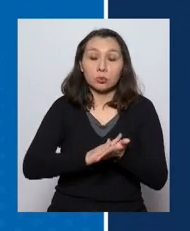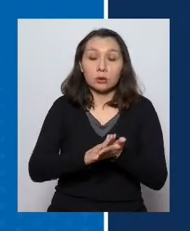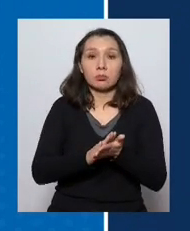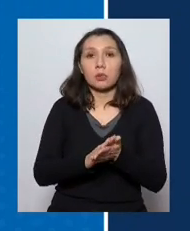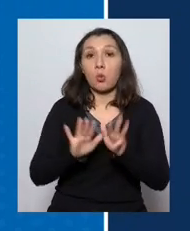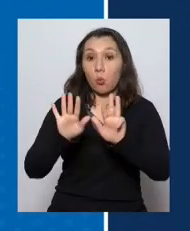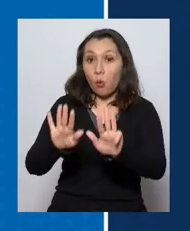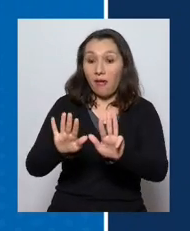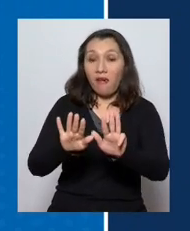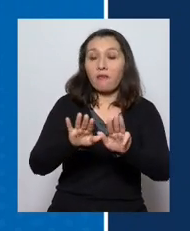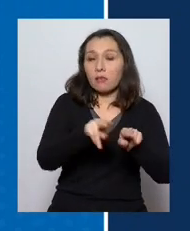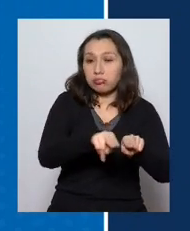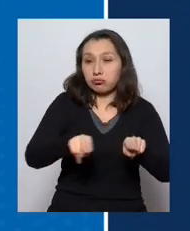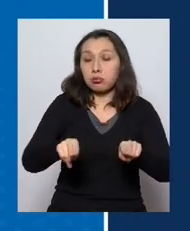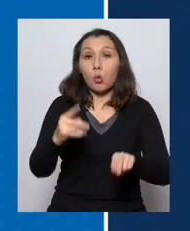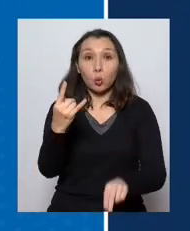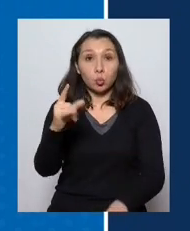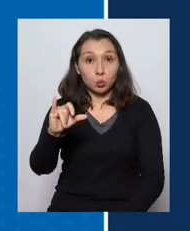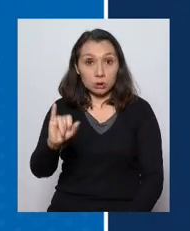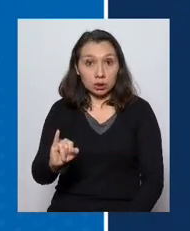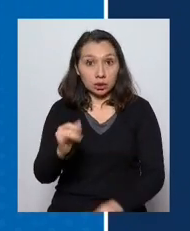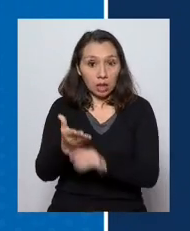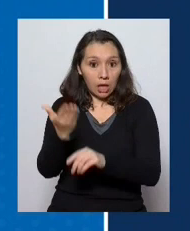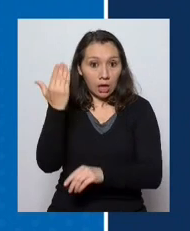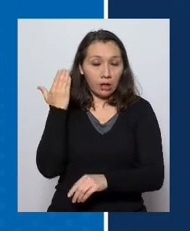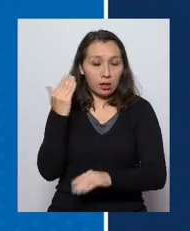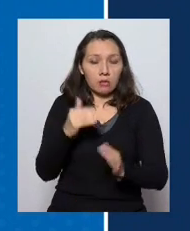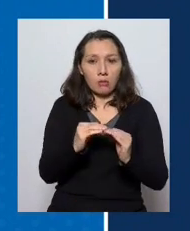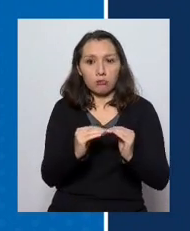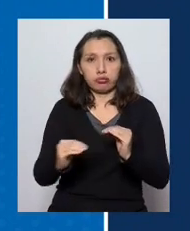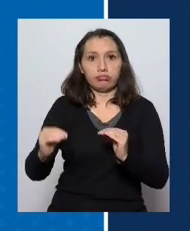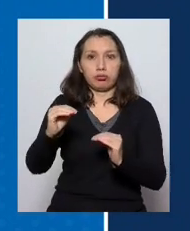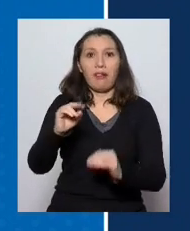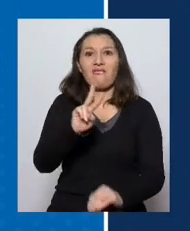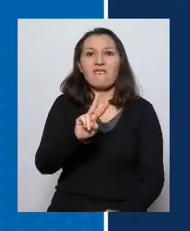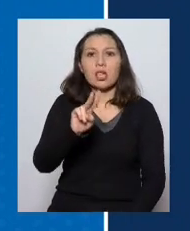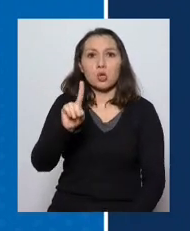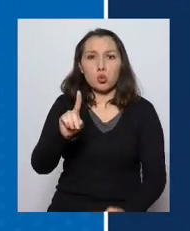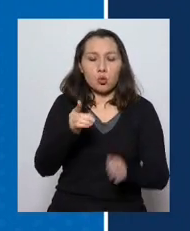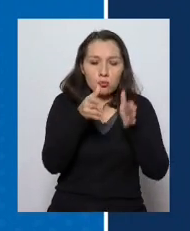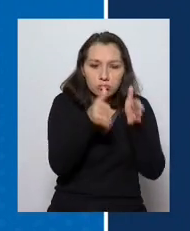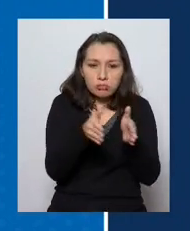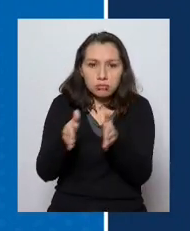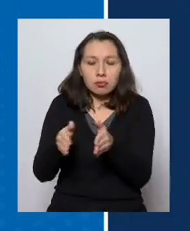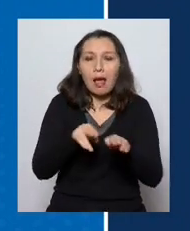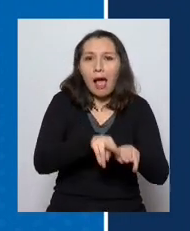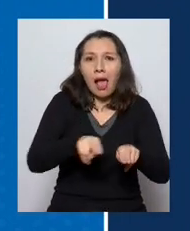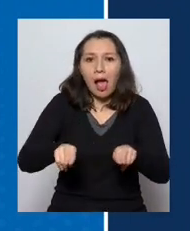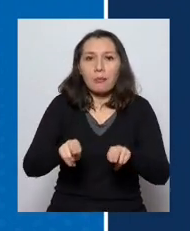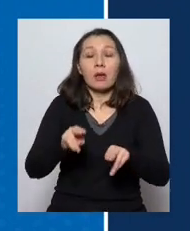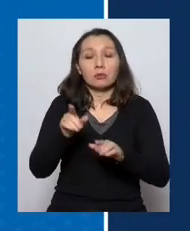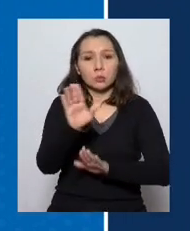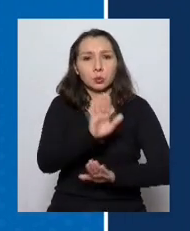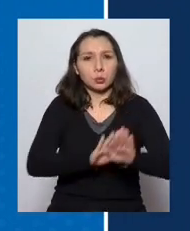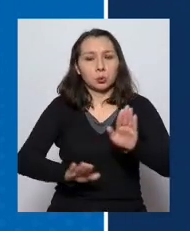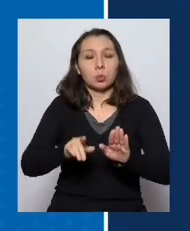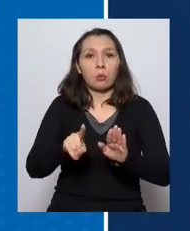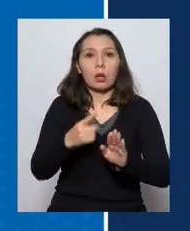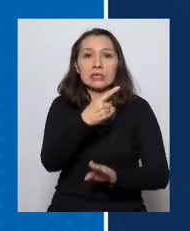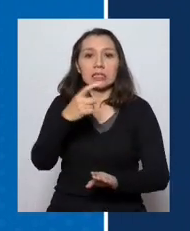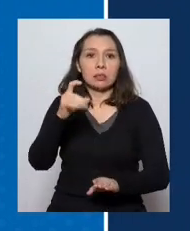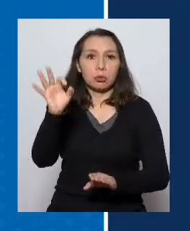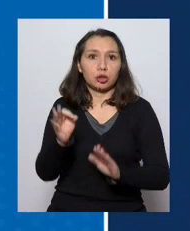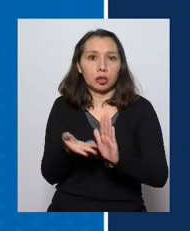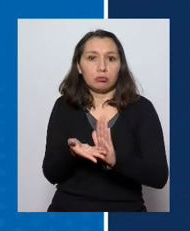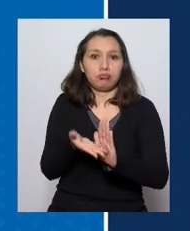pasado de nueve camas de unidades de cuidado intensivo a 21 unidades de cuidado intensivo, lo que es un aumento de más de un 100%.